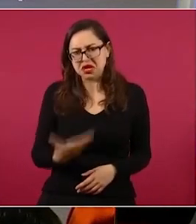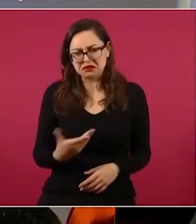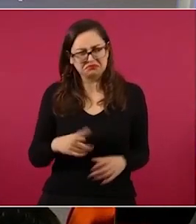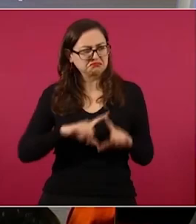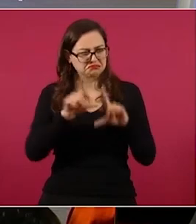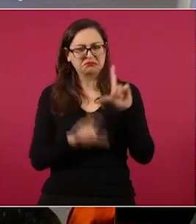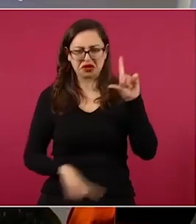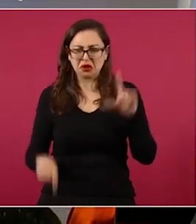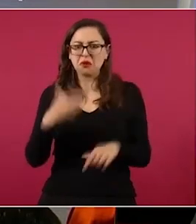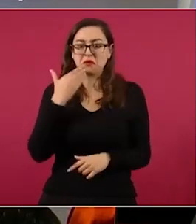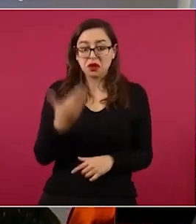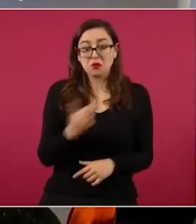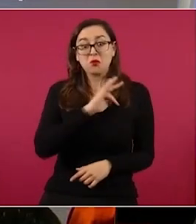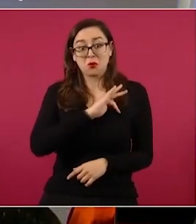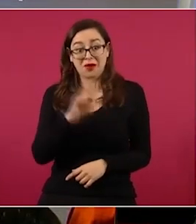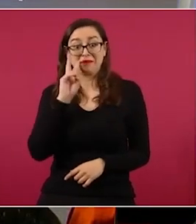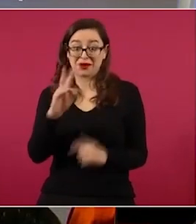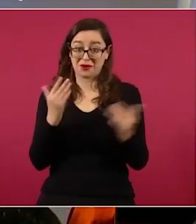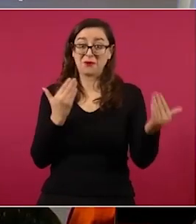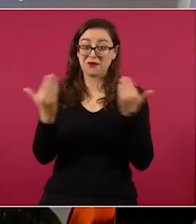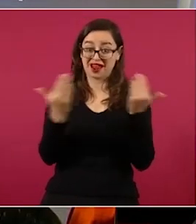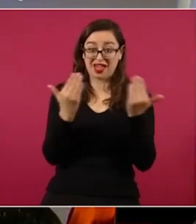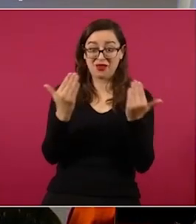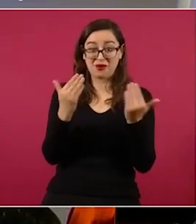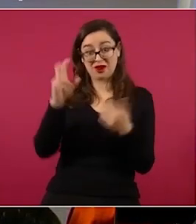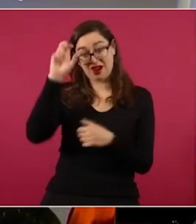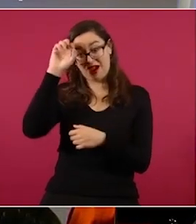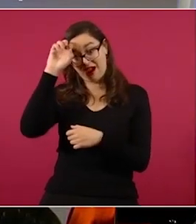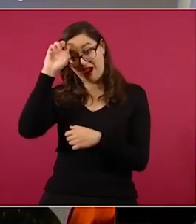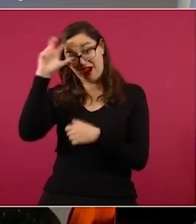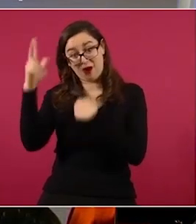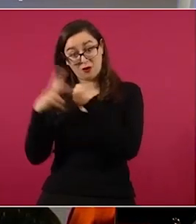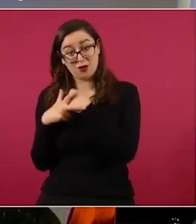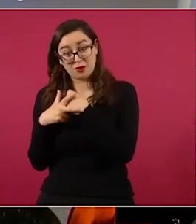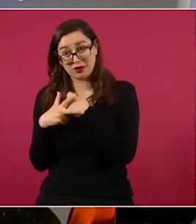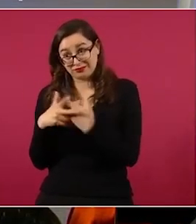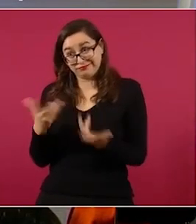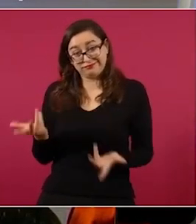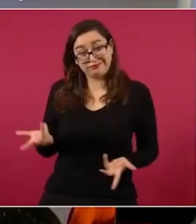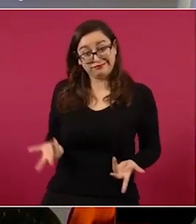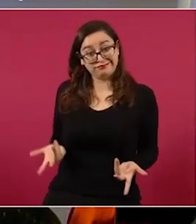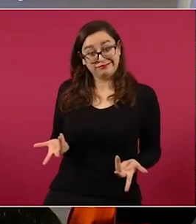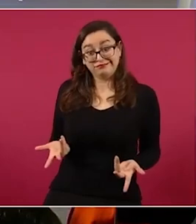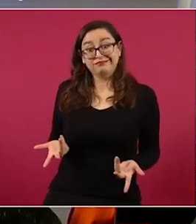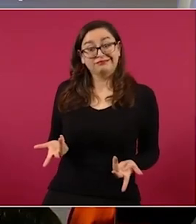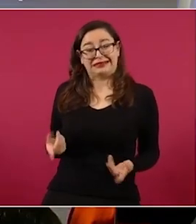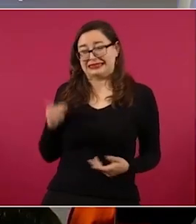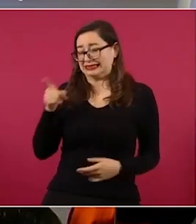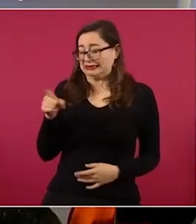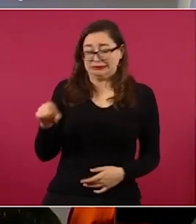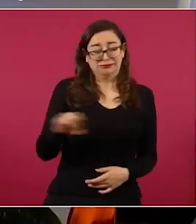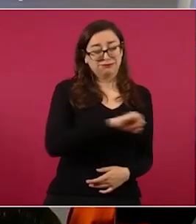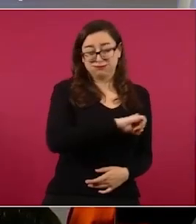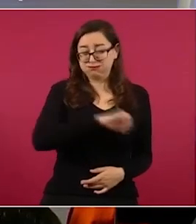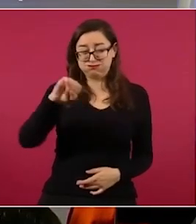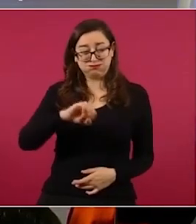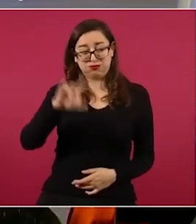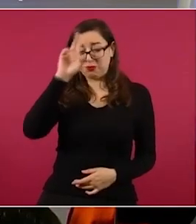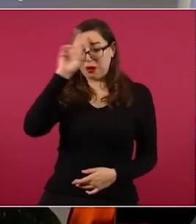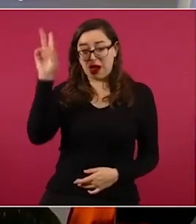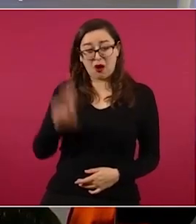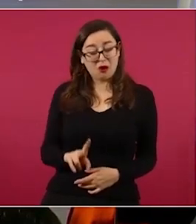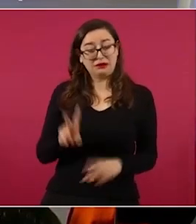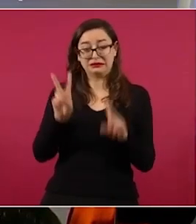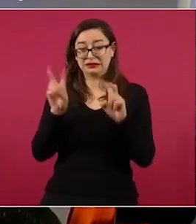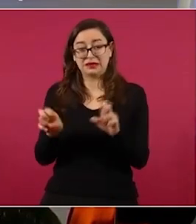claro, aquí ellos tienen el problema básicamente de los energéticos, del